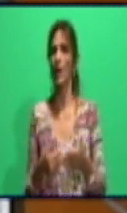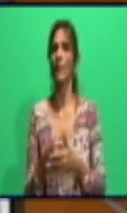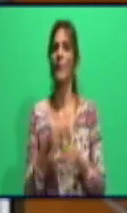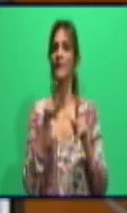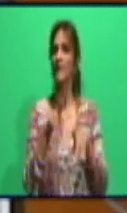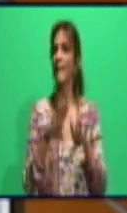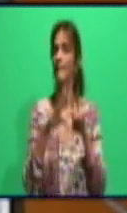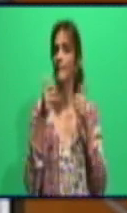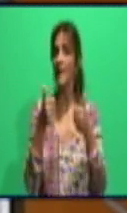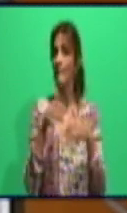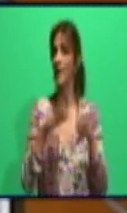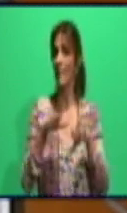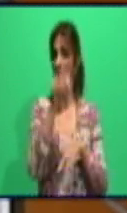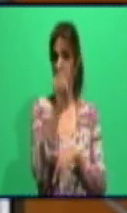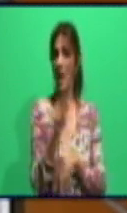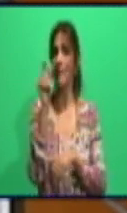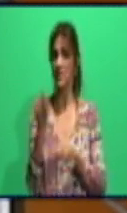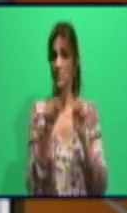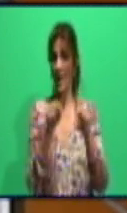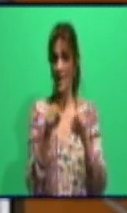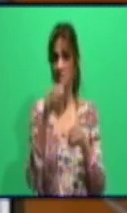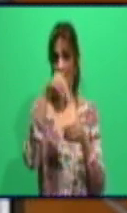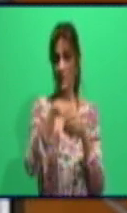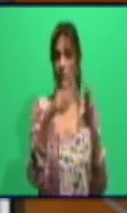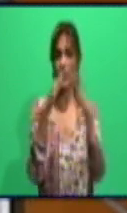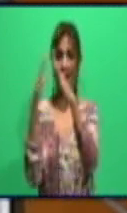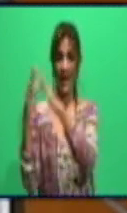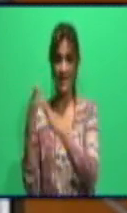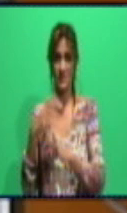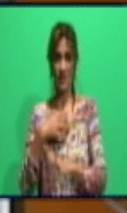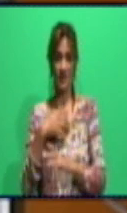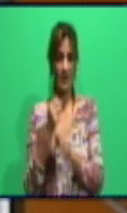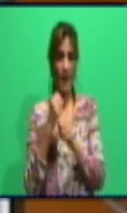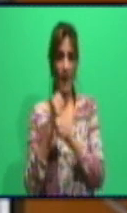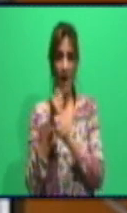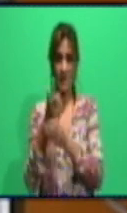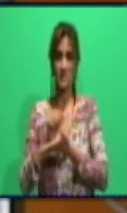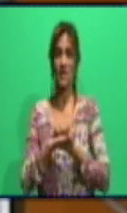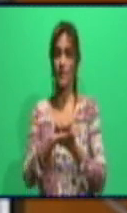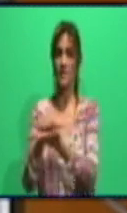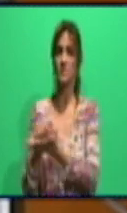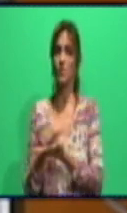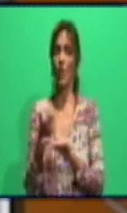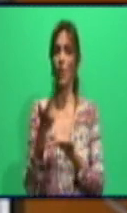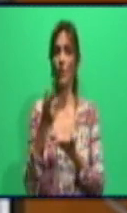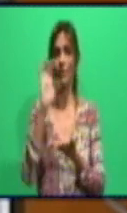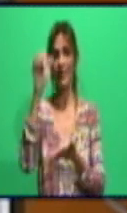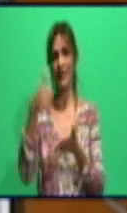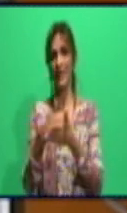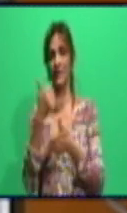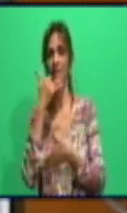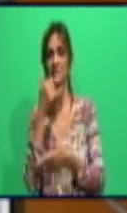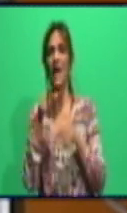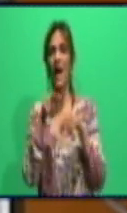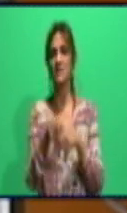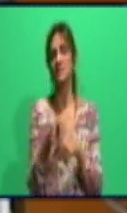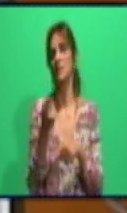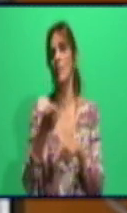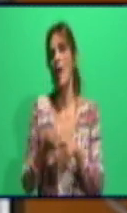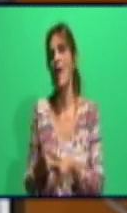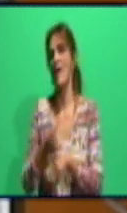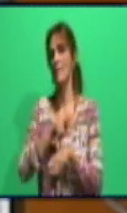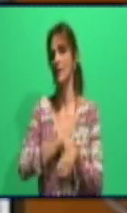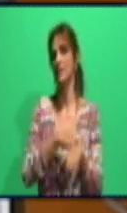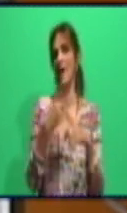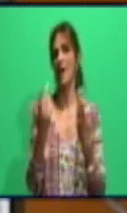de telecomunicaciones hacia las personas y así evitar movilidad y aglomeración de gran cantidad de personas en los puntos